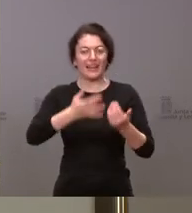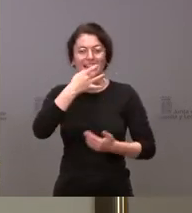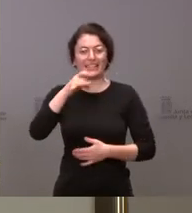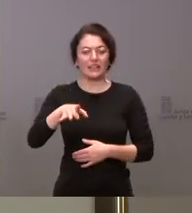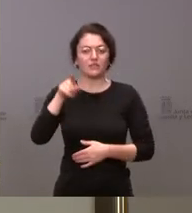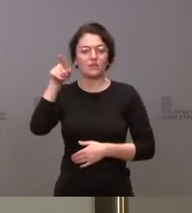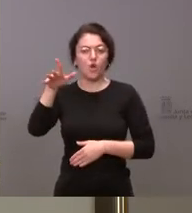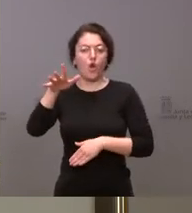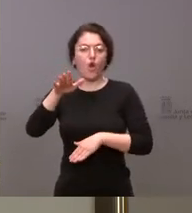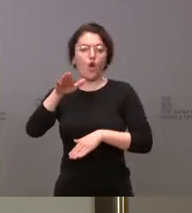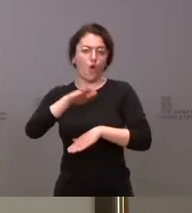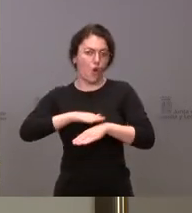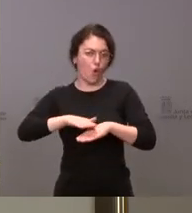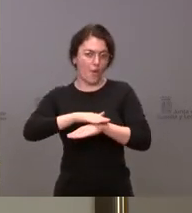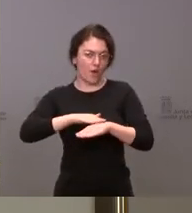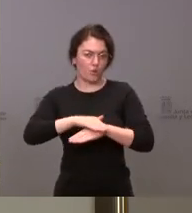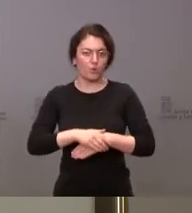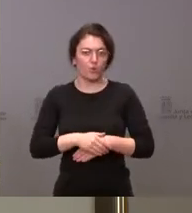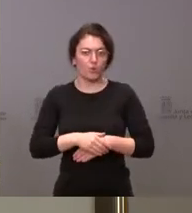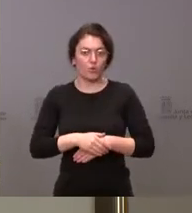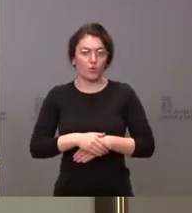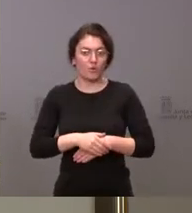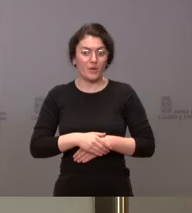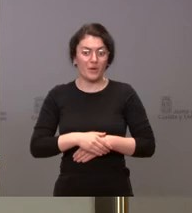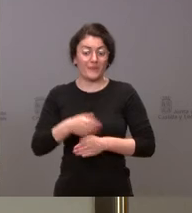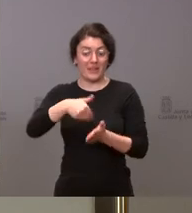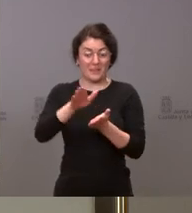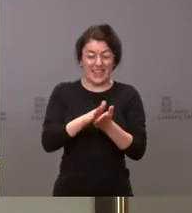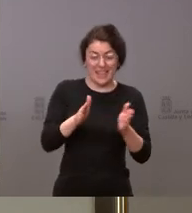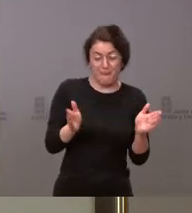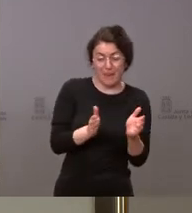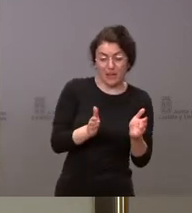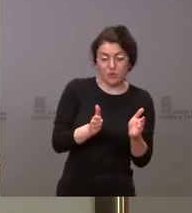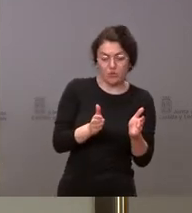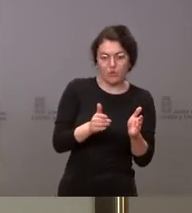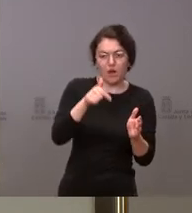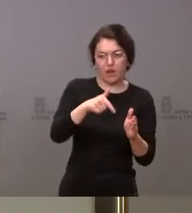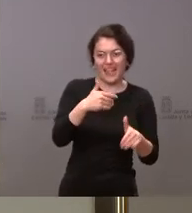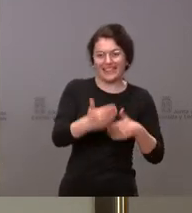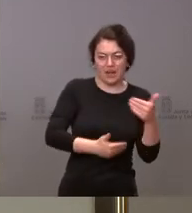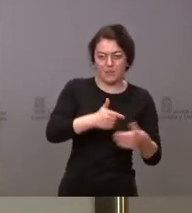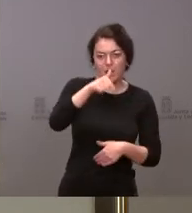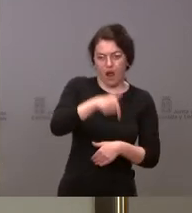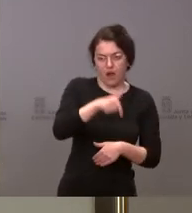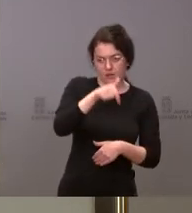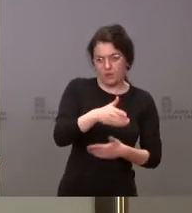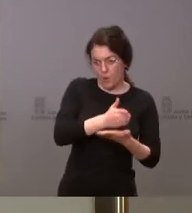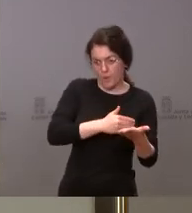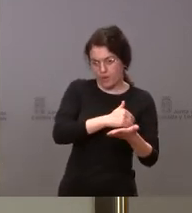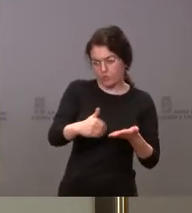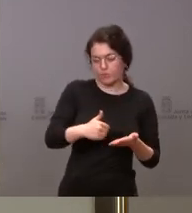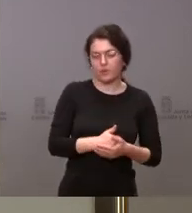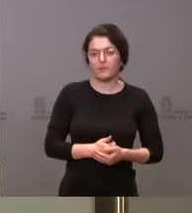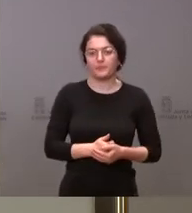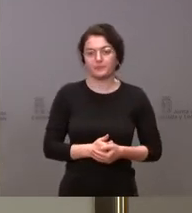pequeños, los de menos impacto, lo que son tramitados en el ámbito de la comunidad autónoma. Sobre los primeros, sobre los demás impactos, sobre los más